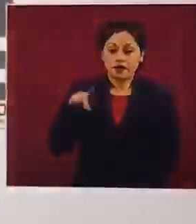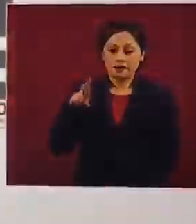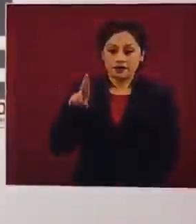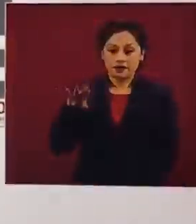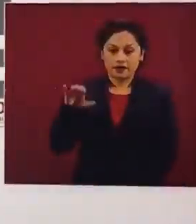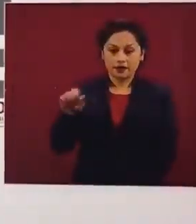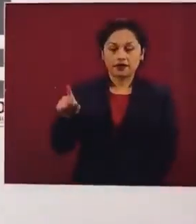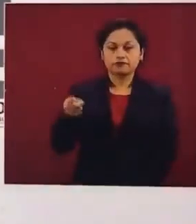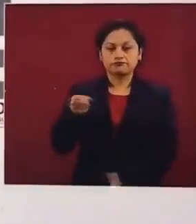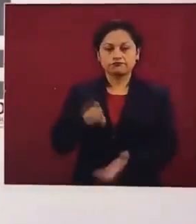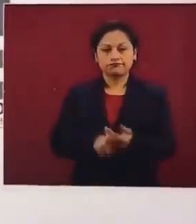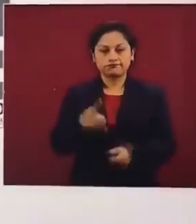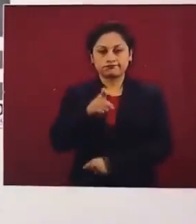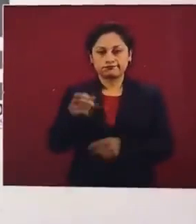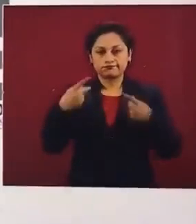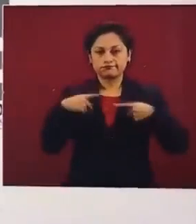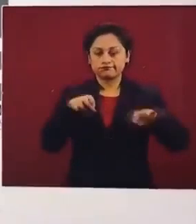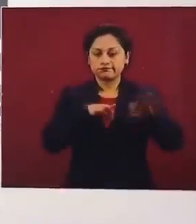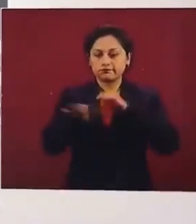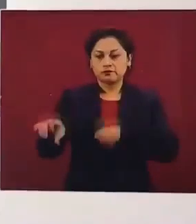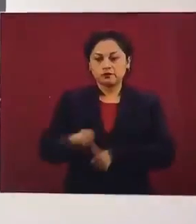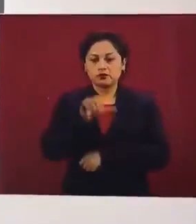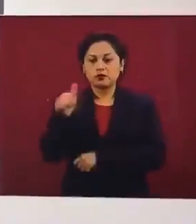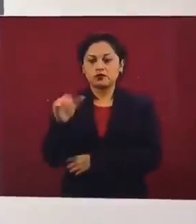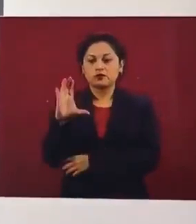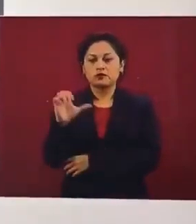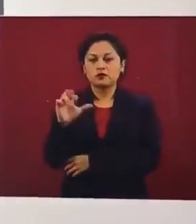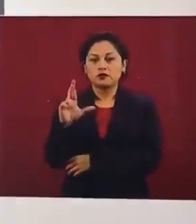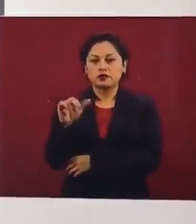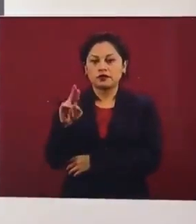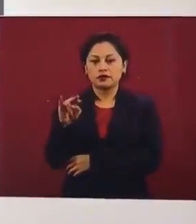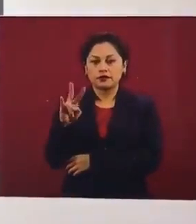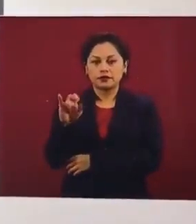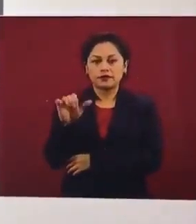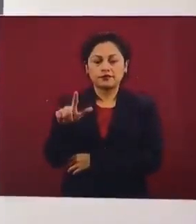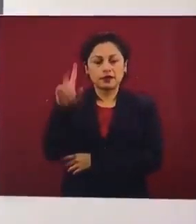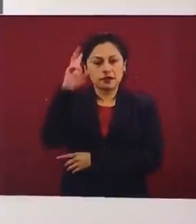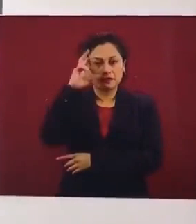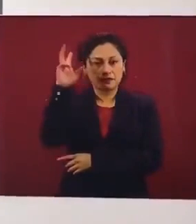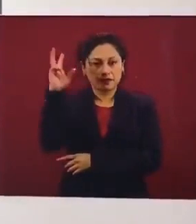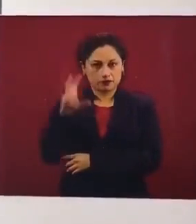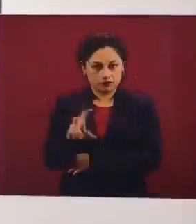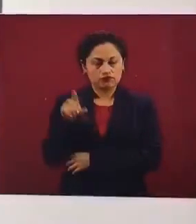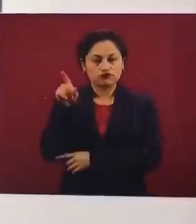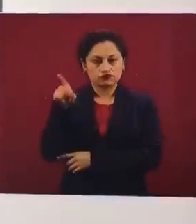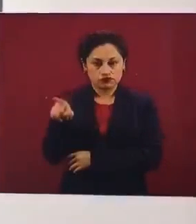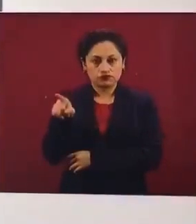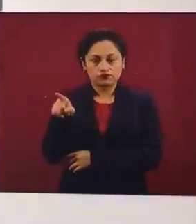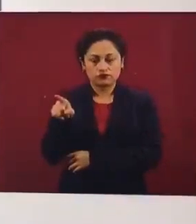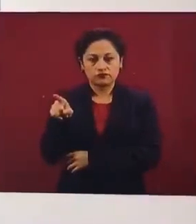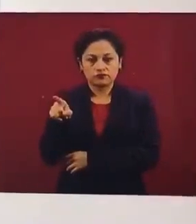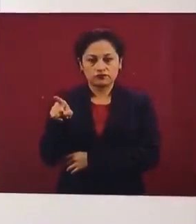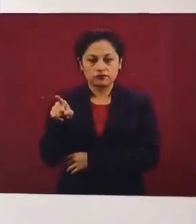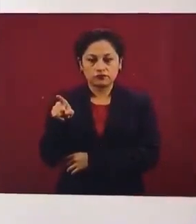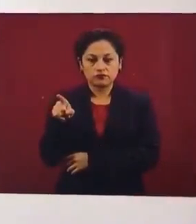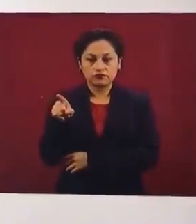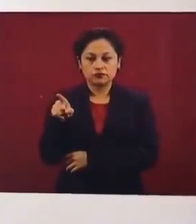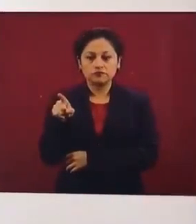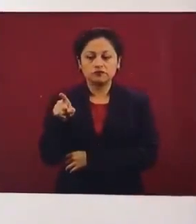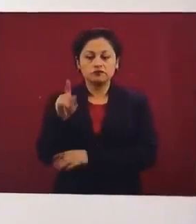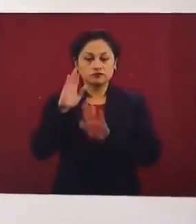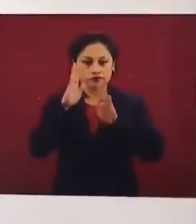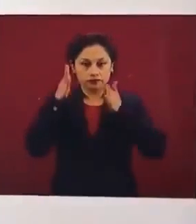Está el caso de Carnival en Pachuca, Hidalgo, se encargan de la